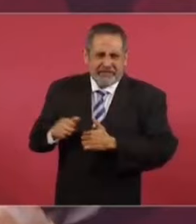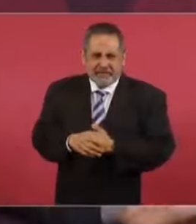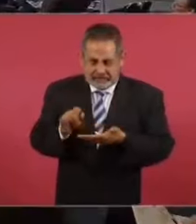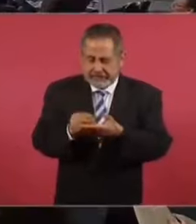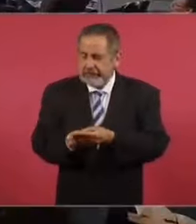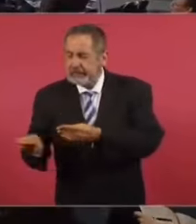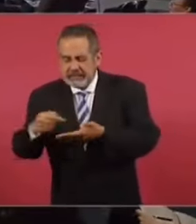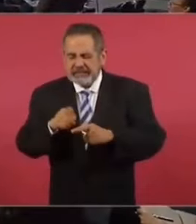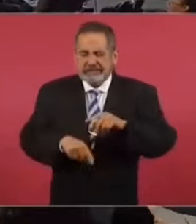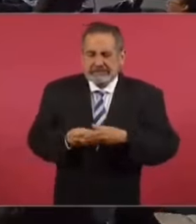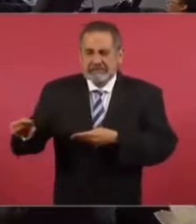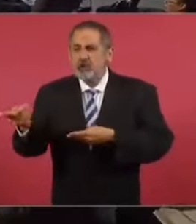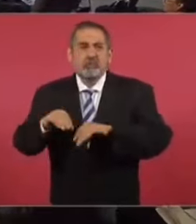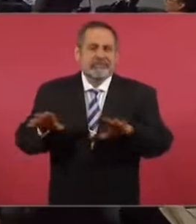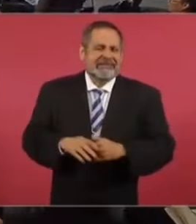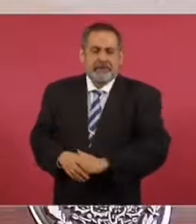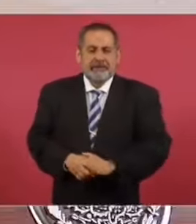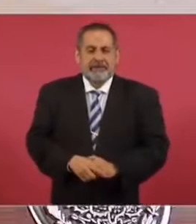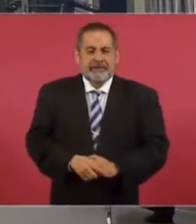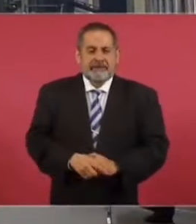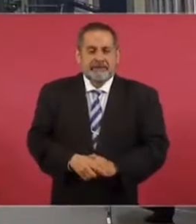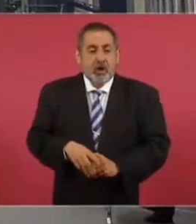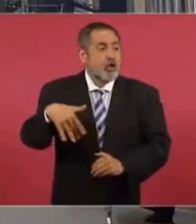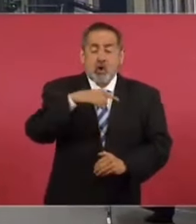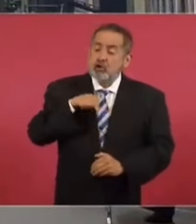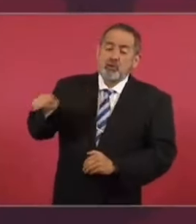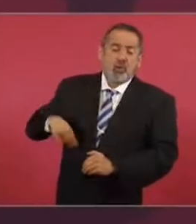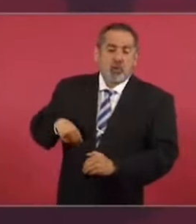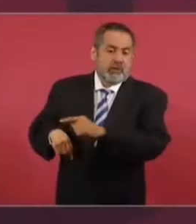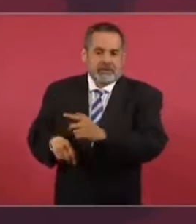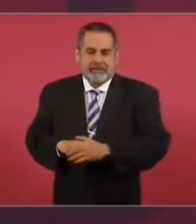te filtro este documento para que lo desaconoce. No, le echan la culpa.